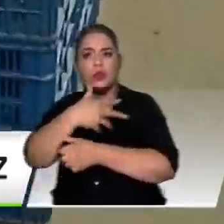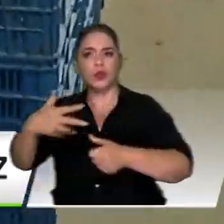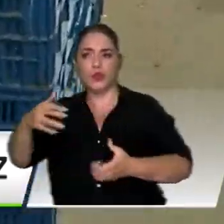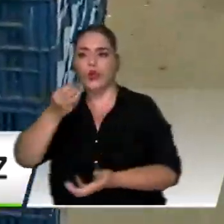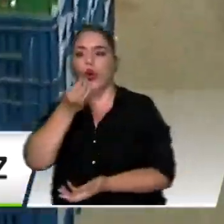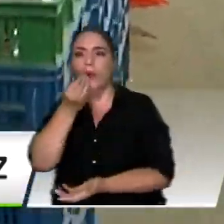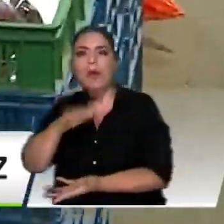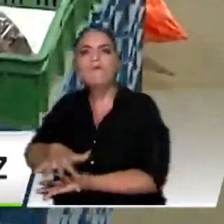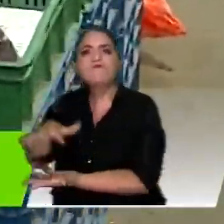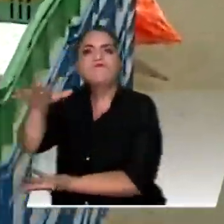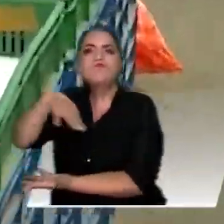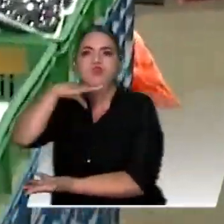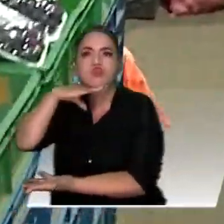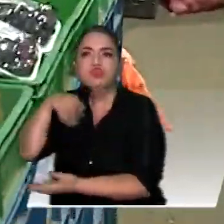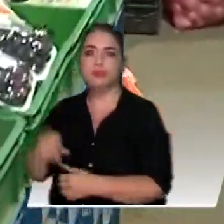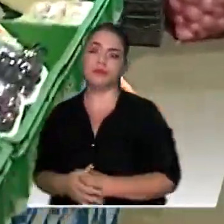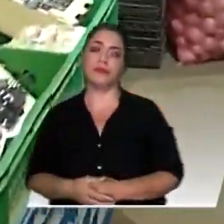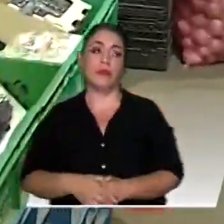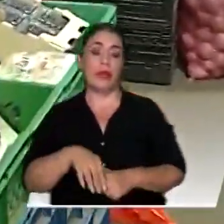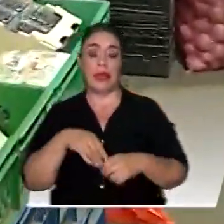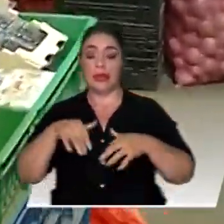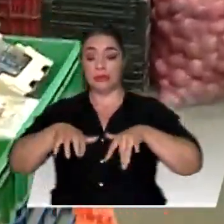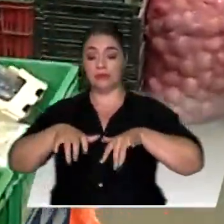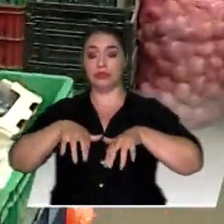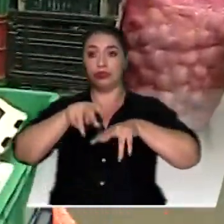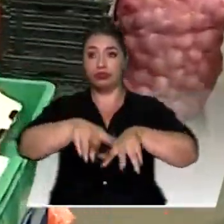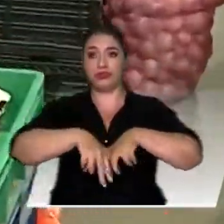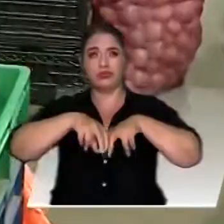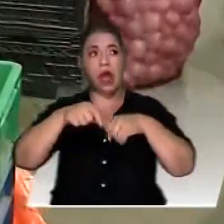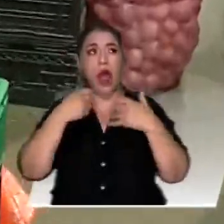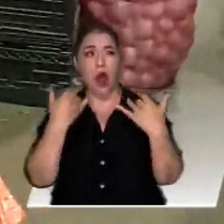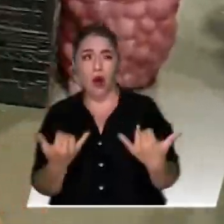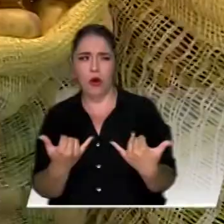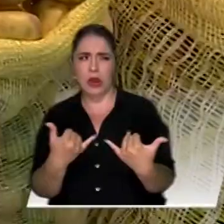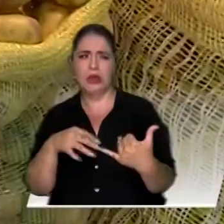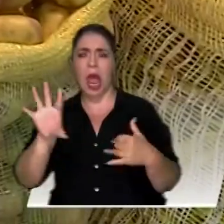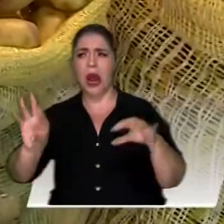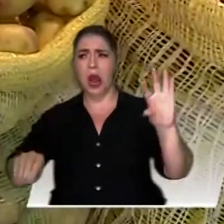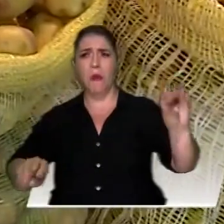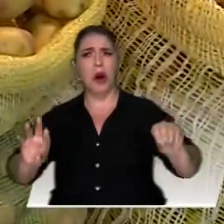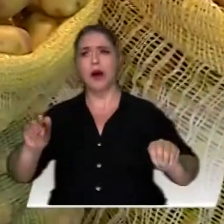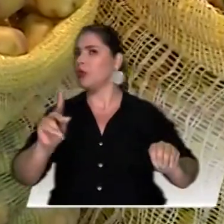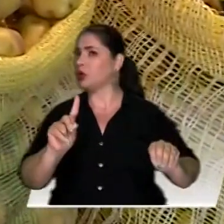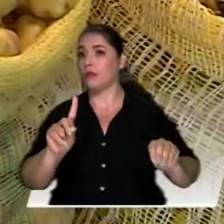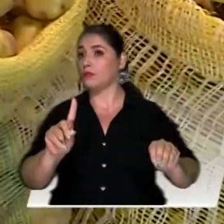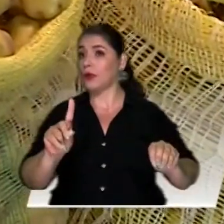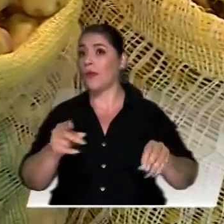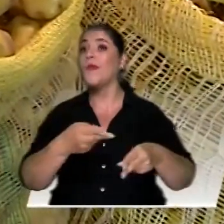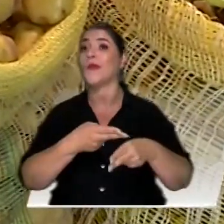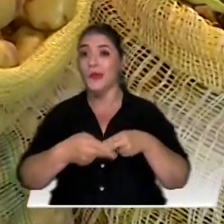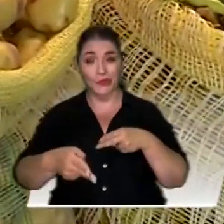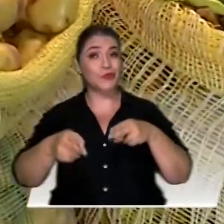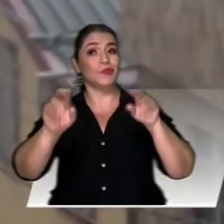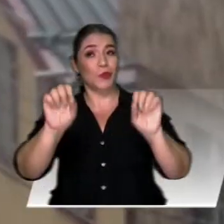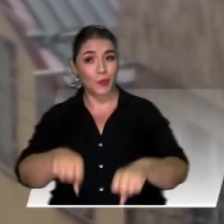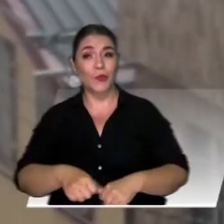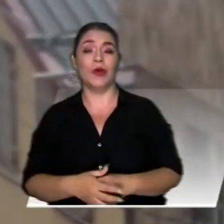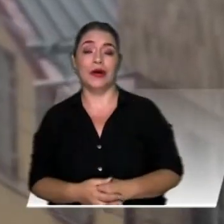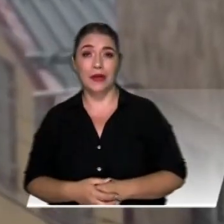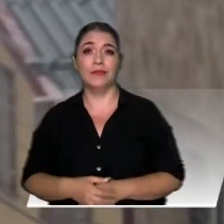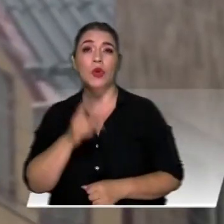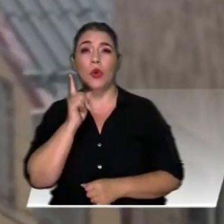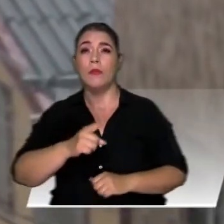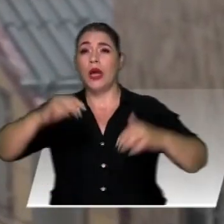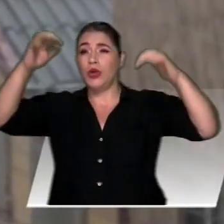el Secretario de Agricultura, hasta el momento no se han detectado alarmas de desabastecimiento, pero se pueden presentar dificultades por la temporada de